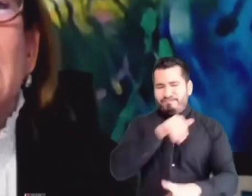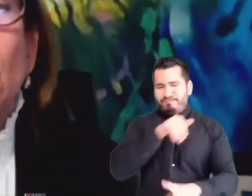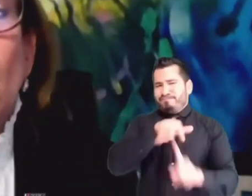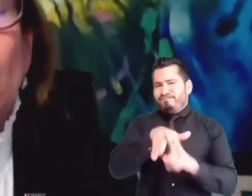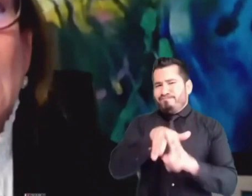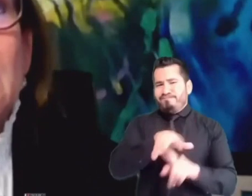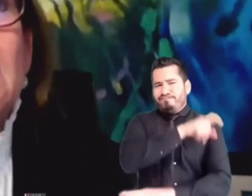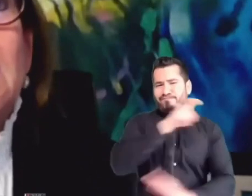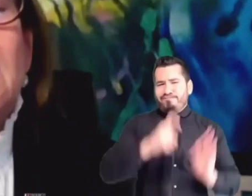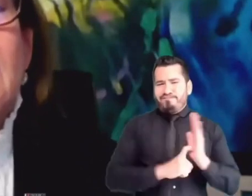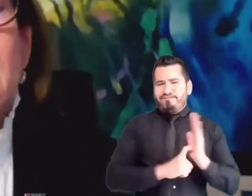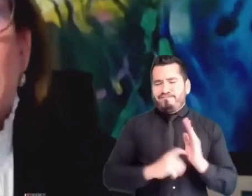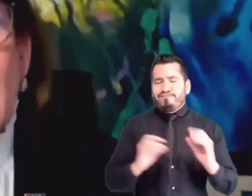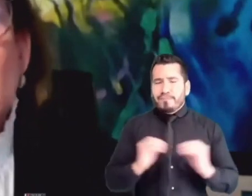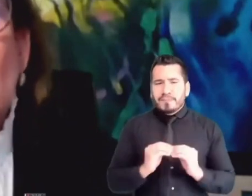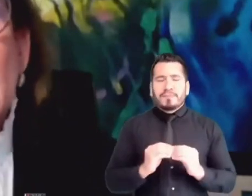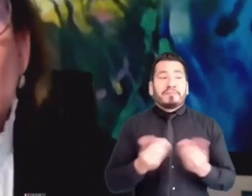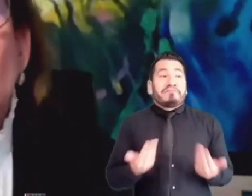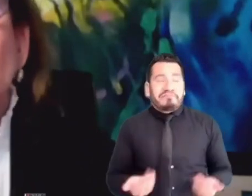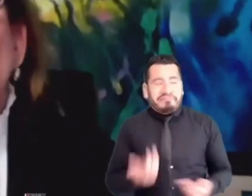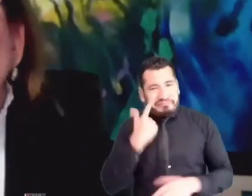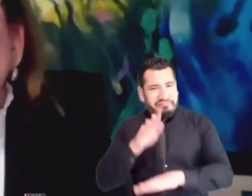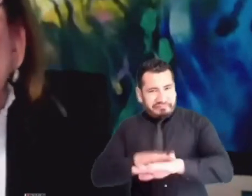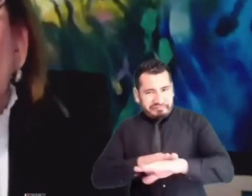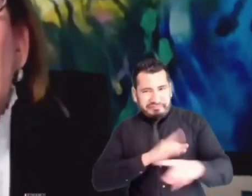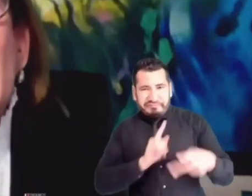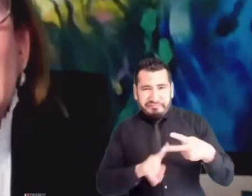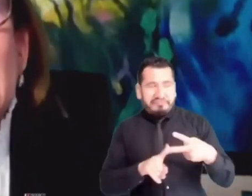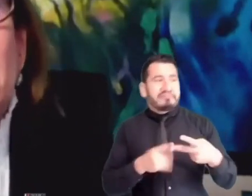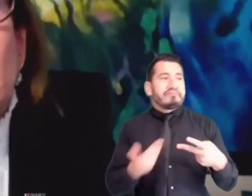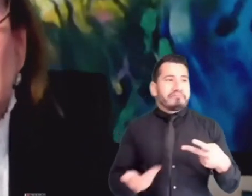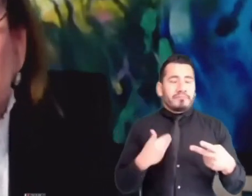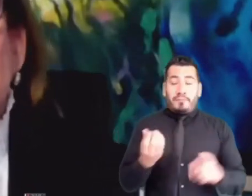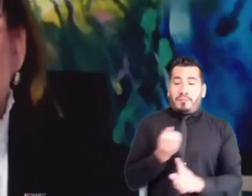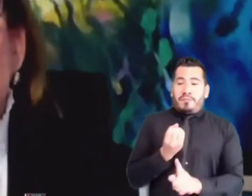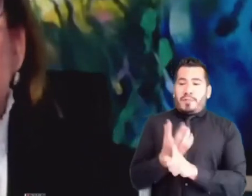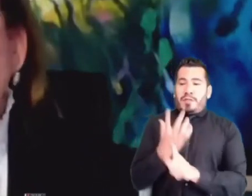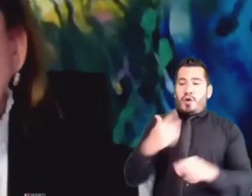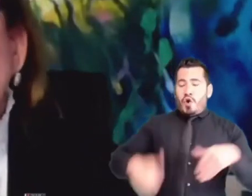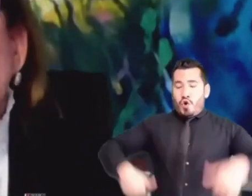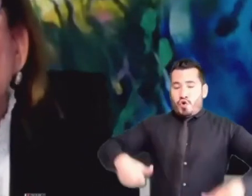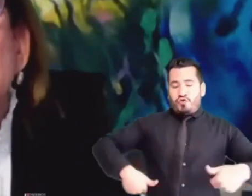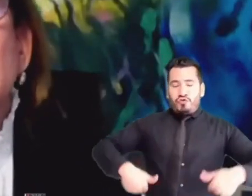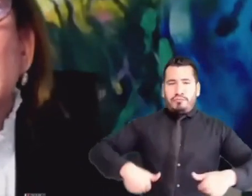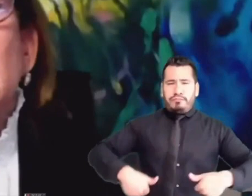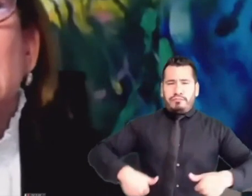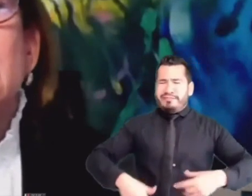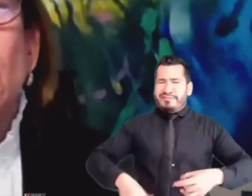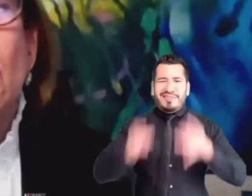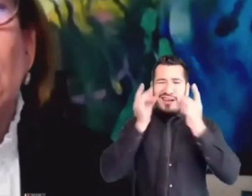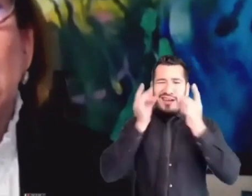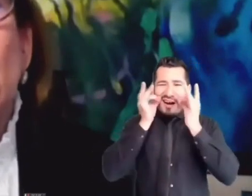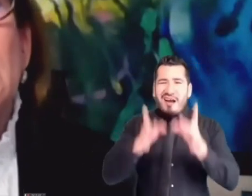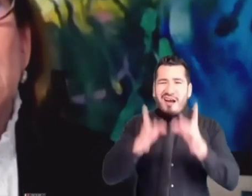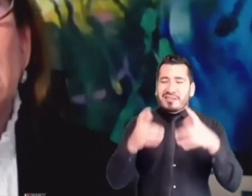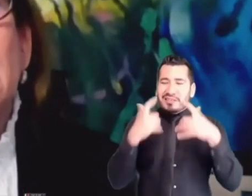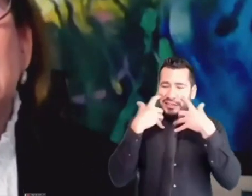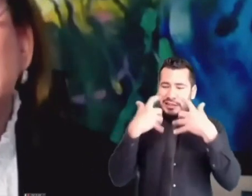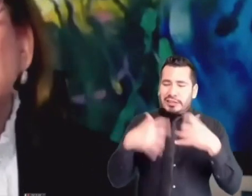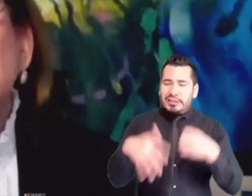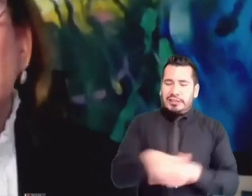desconocer que el impacto de la corrupción agrava de una manera impresionante la situación de